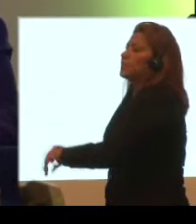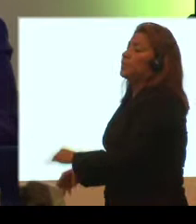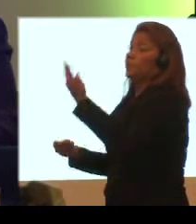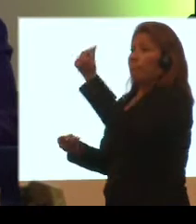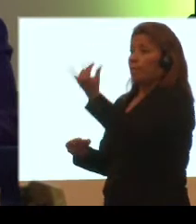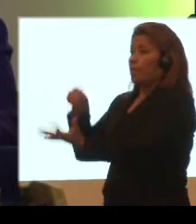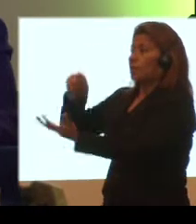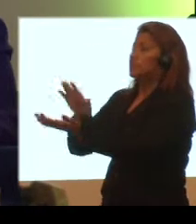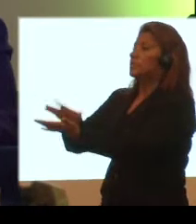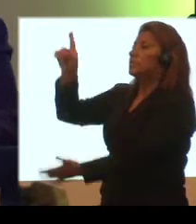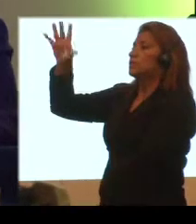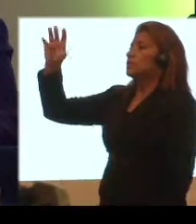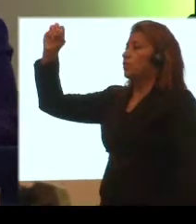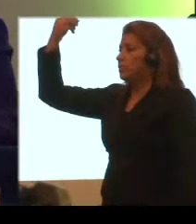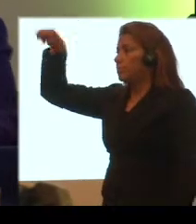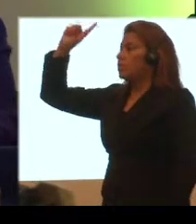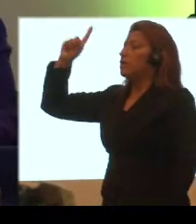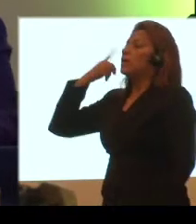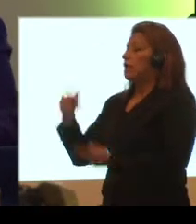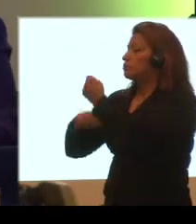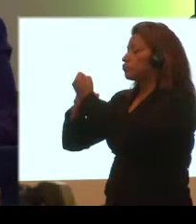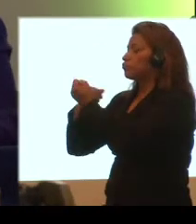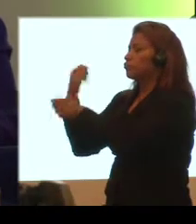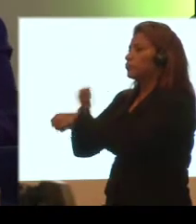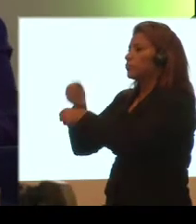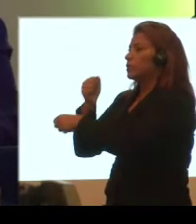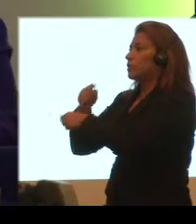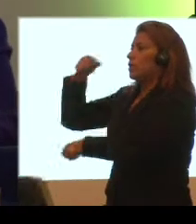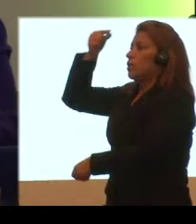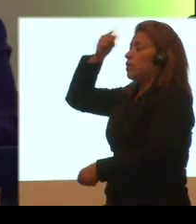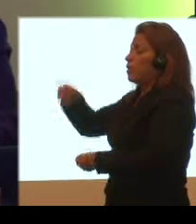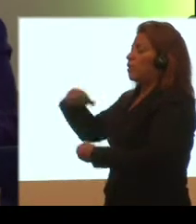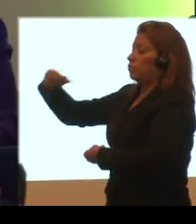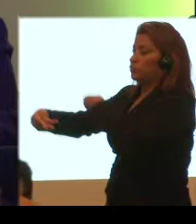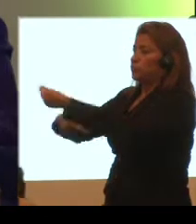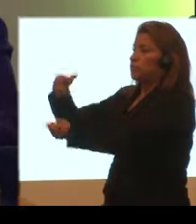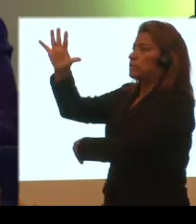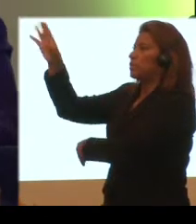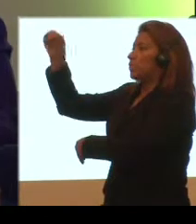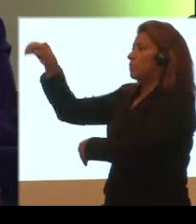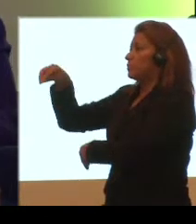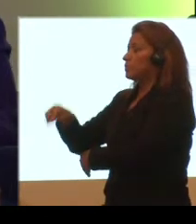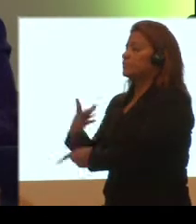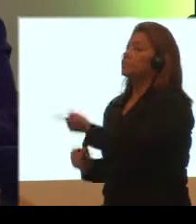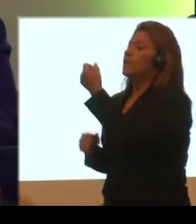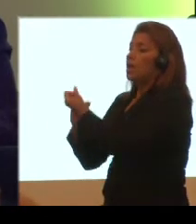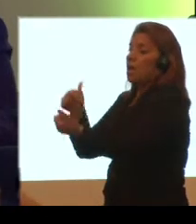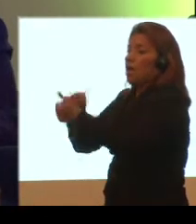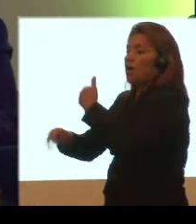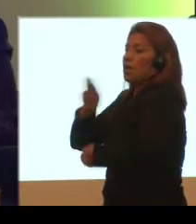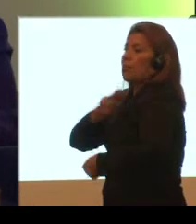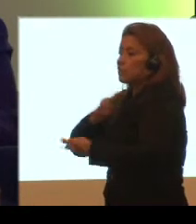fondo de 180 millones para obras de prevención, donde el gobierno central aporta con un subsidio del 50% a los